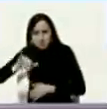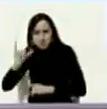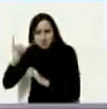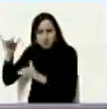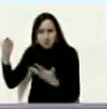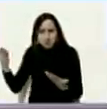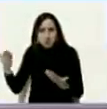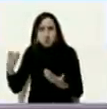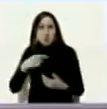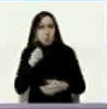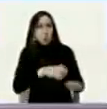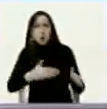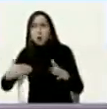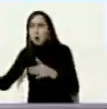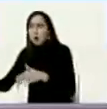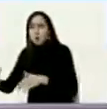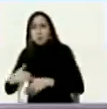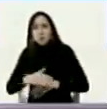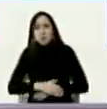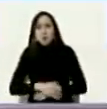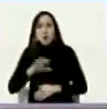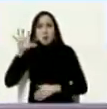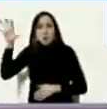muertos y muertos y muertos